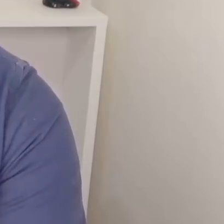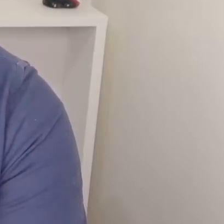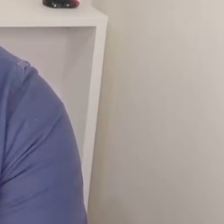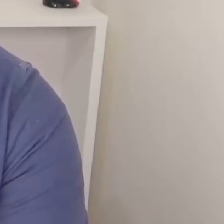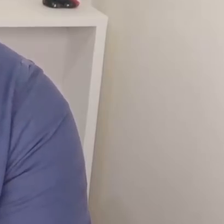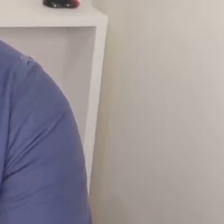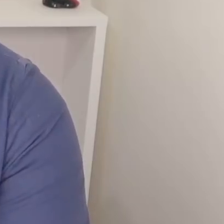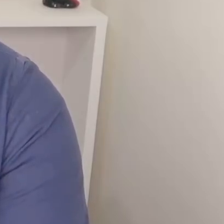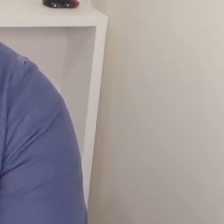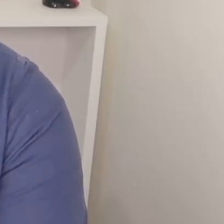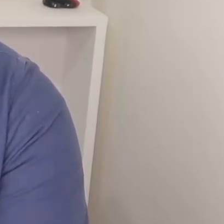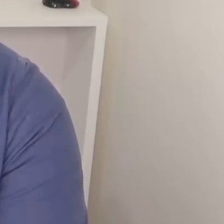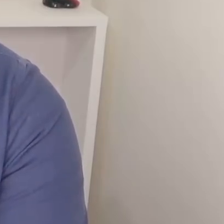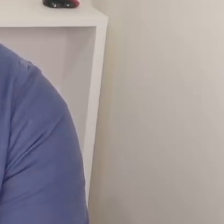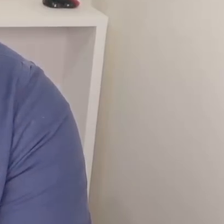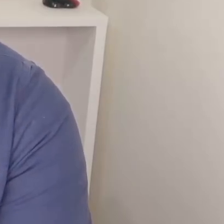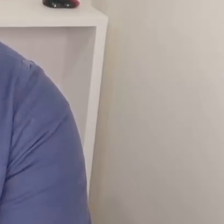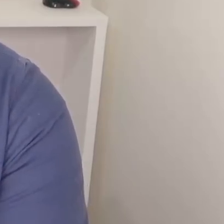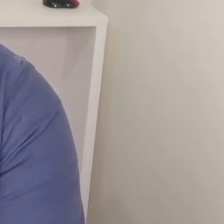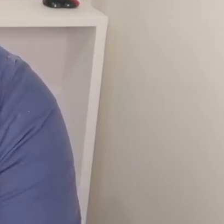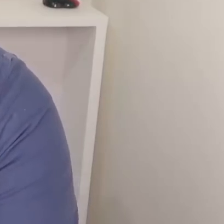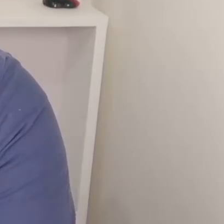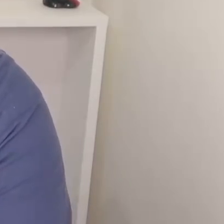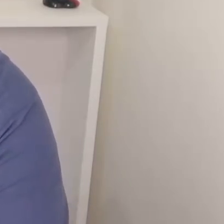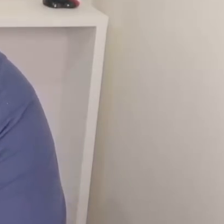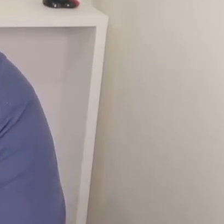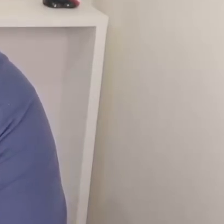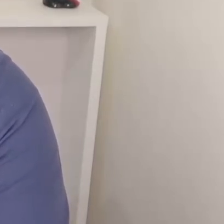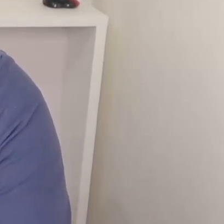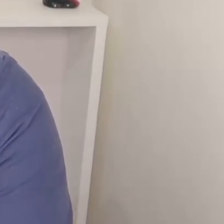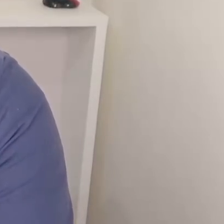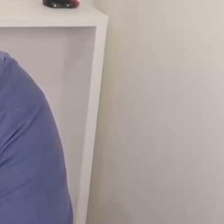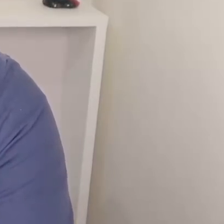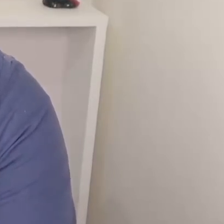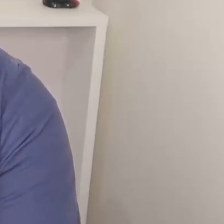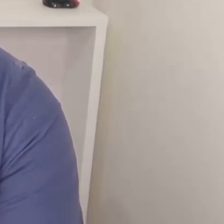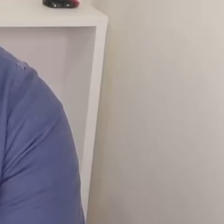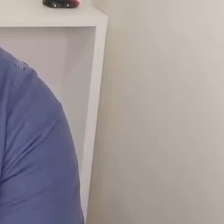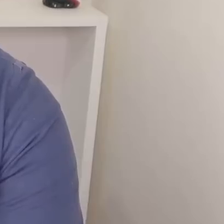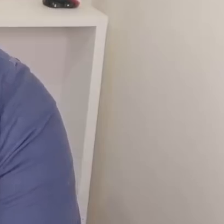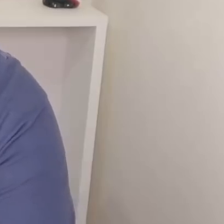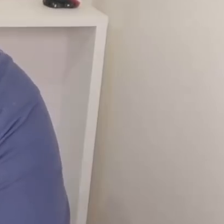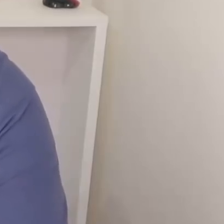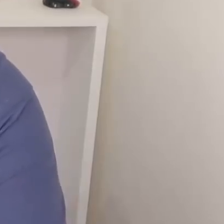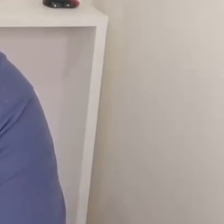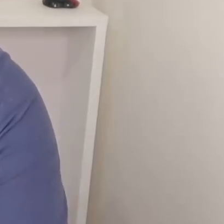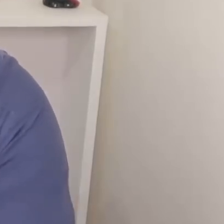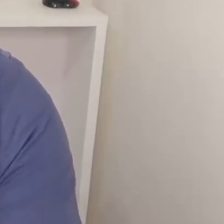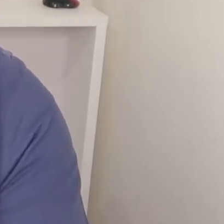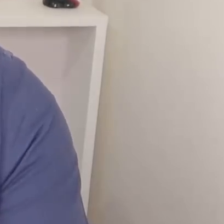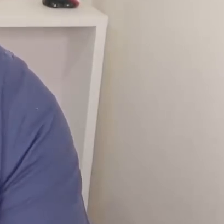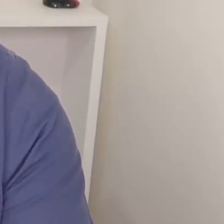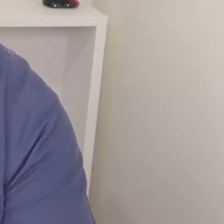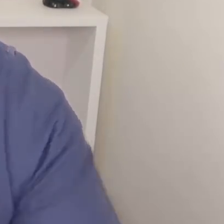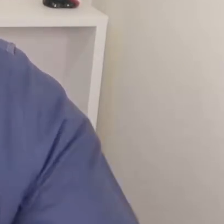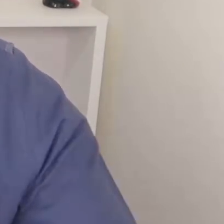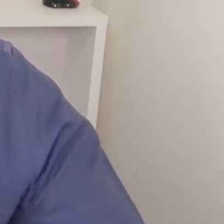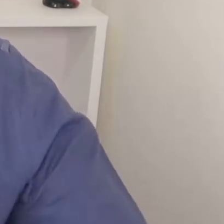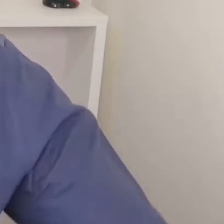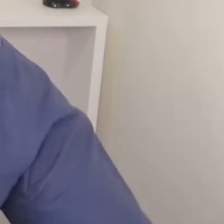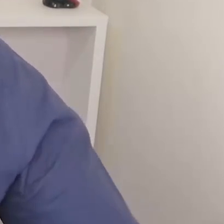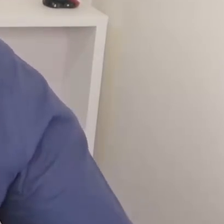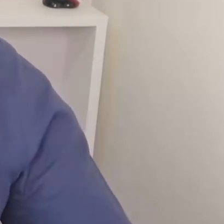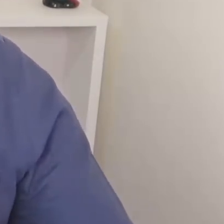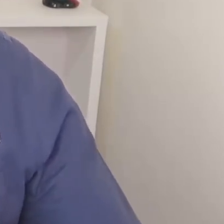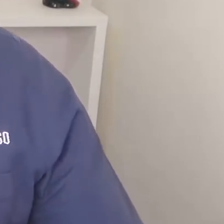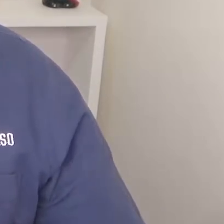dice la carta, pero antes de comenzar le invito a que comparta este video, que le de manita arriba y se suscriba a este canal, vamos, es